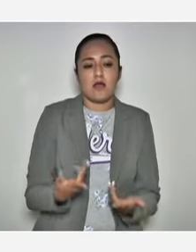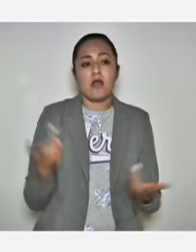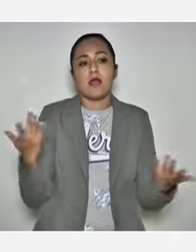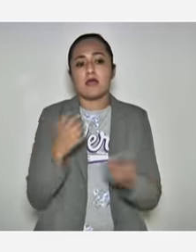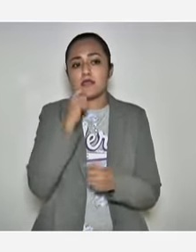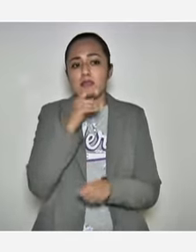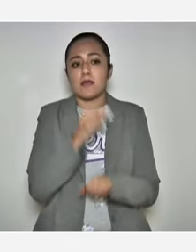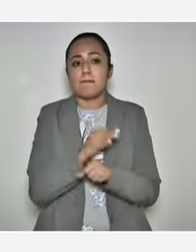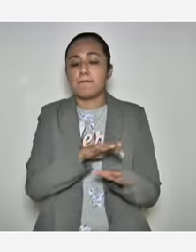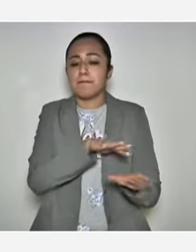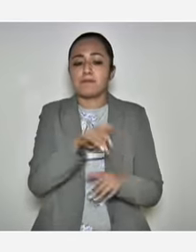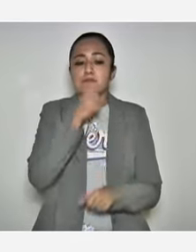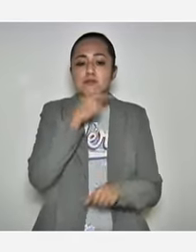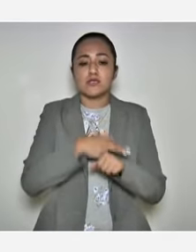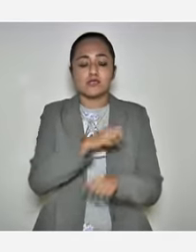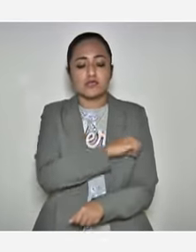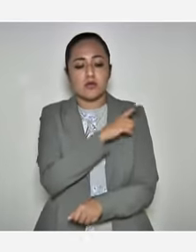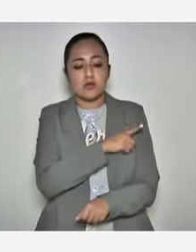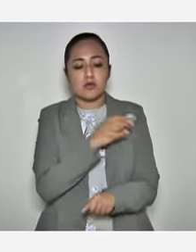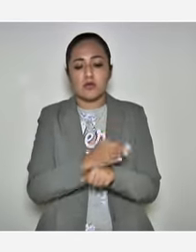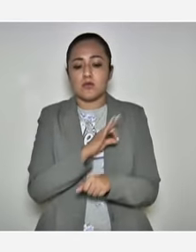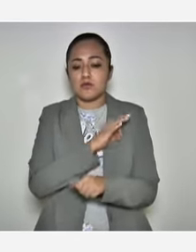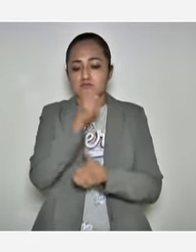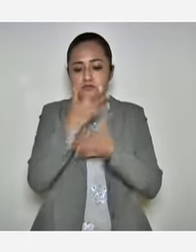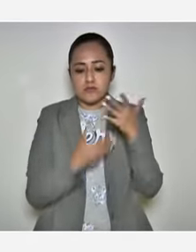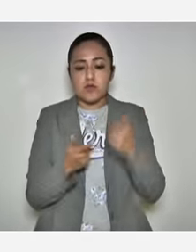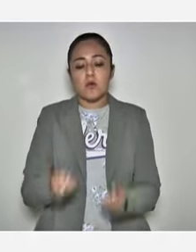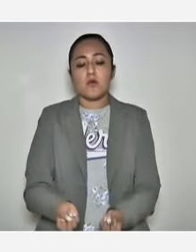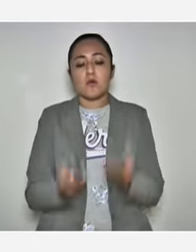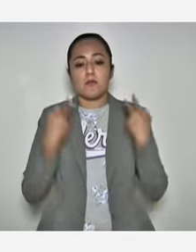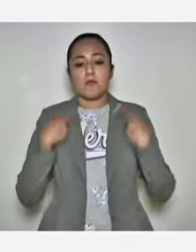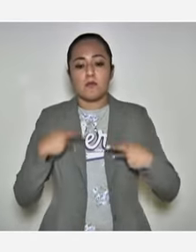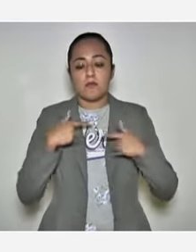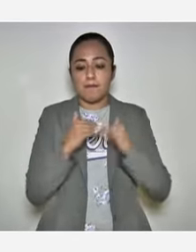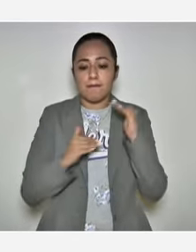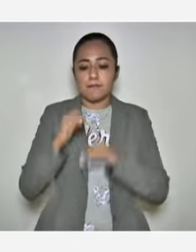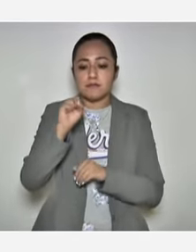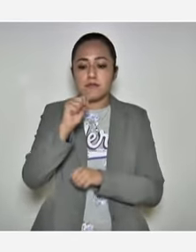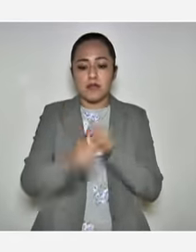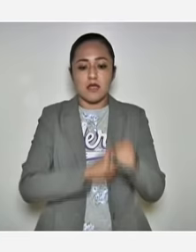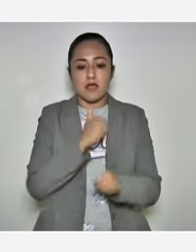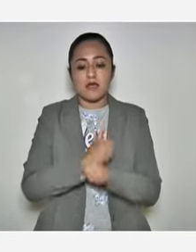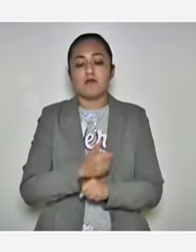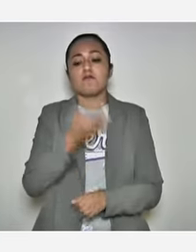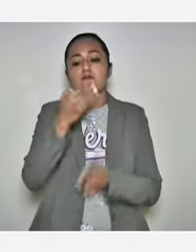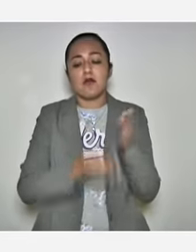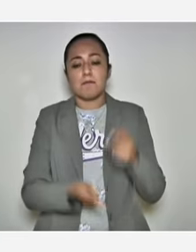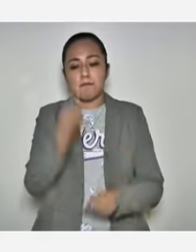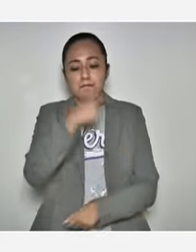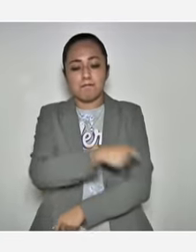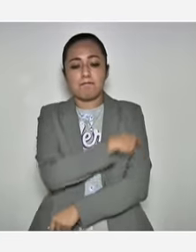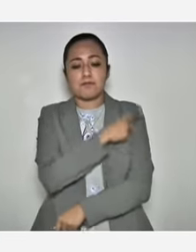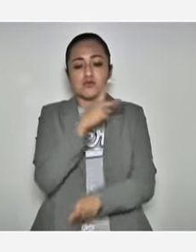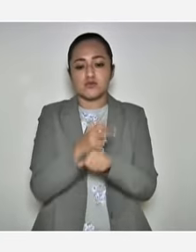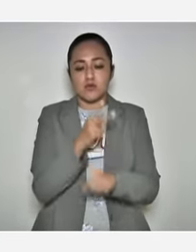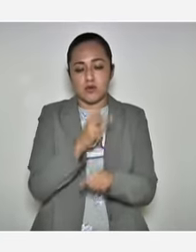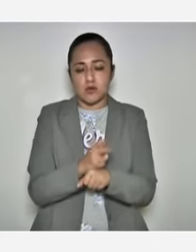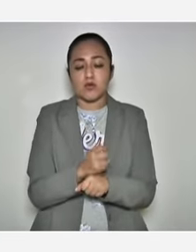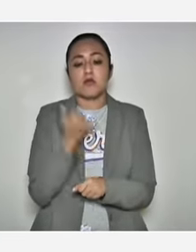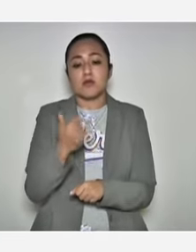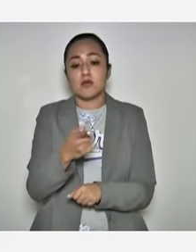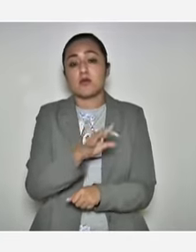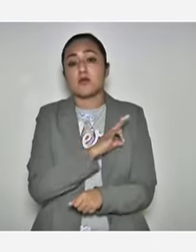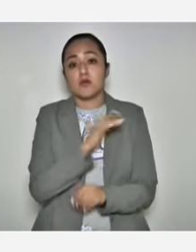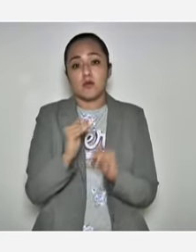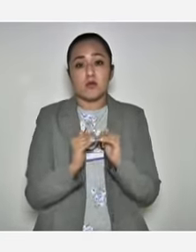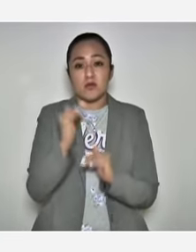también al Secretario de Salud, saber si pudiera desglosar cuántas personas mayores de 60 años faltan de aplicarse su segunda dosis, y si